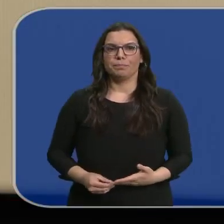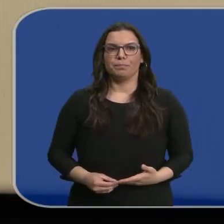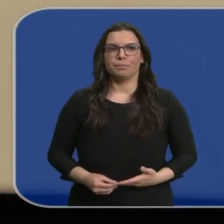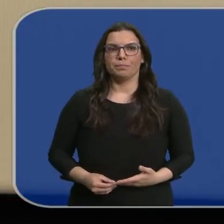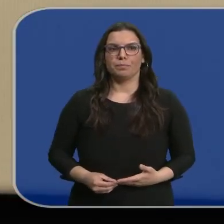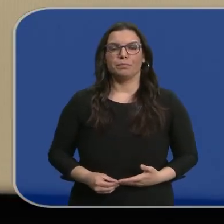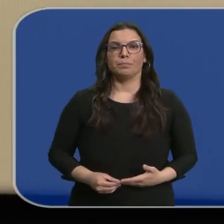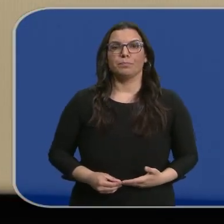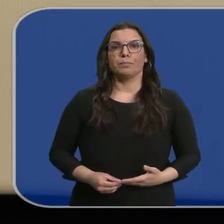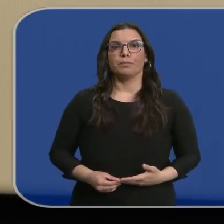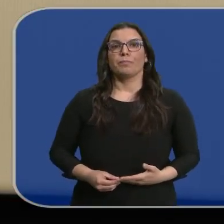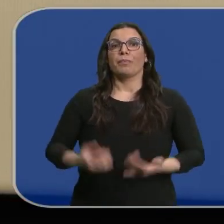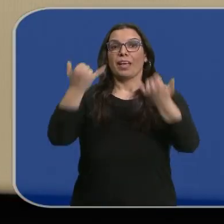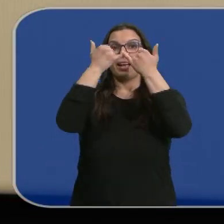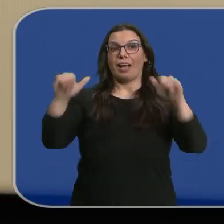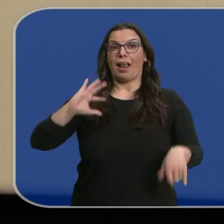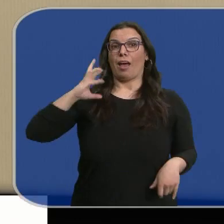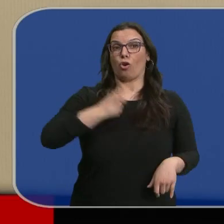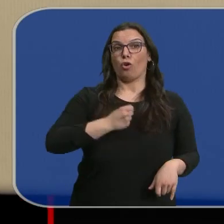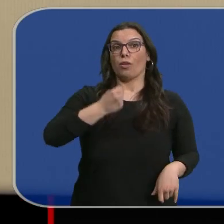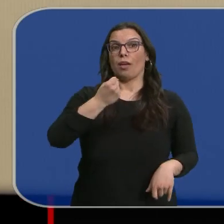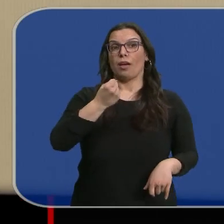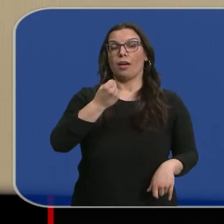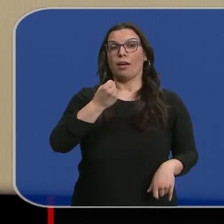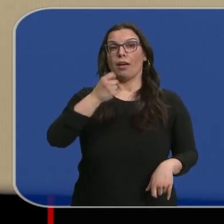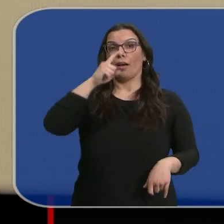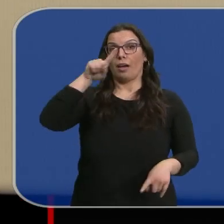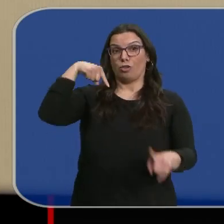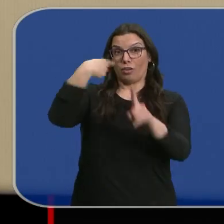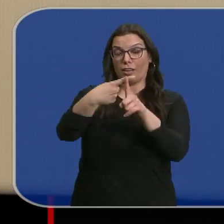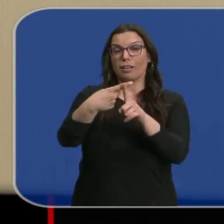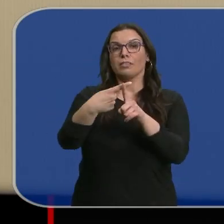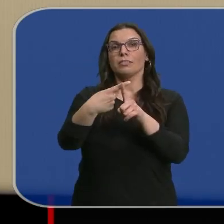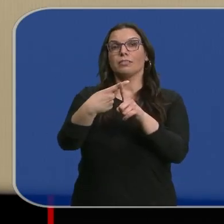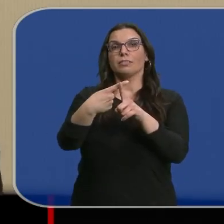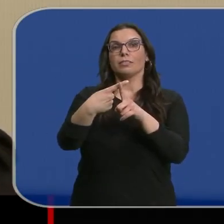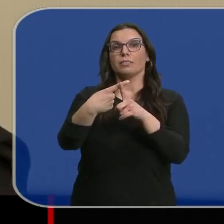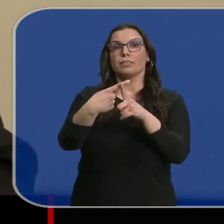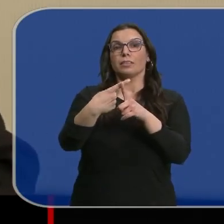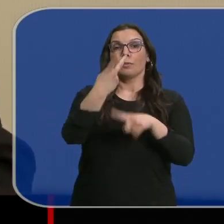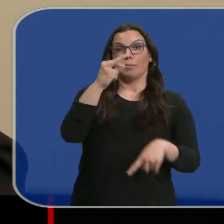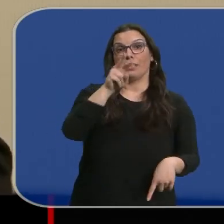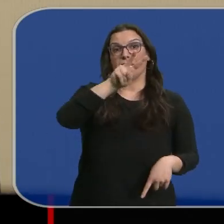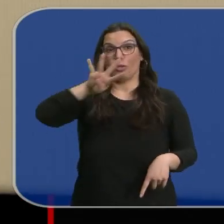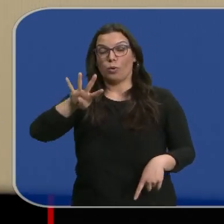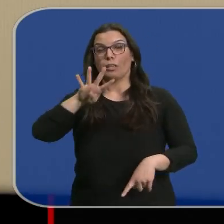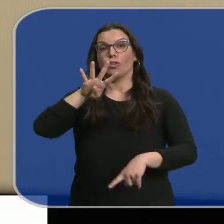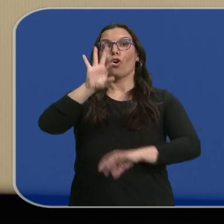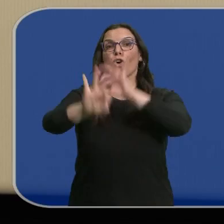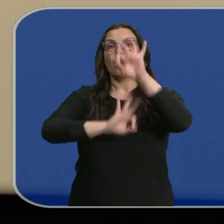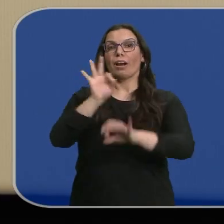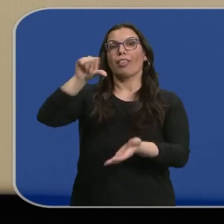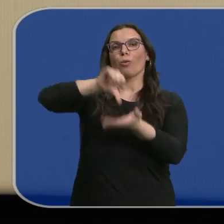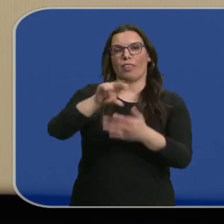La gala de los Goya 2024 del año que viene, que haremos en la ciudad de